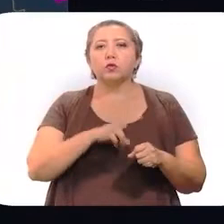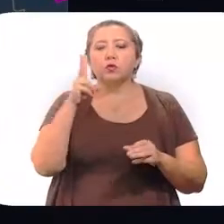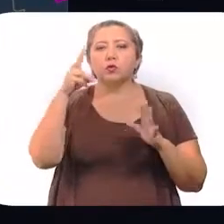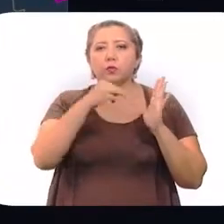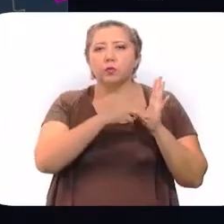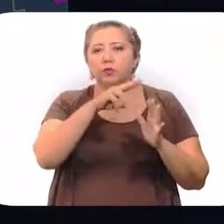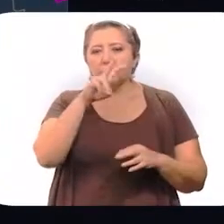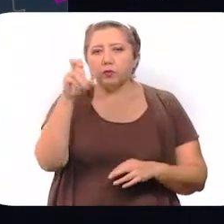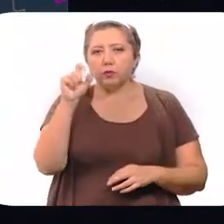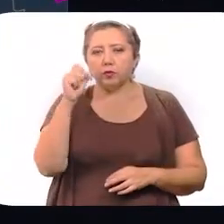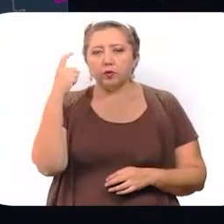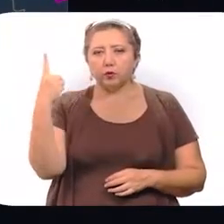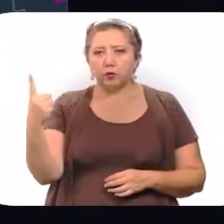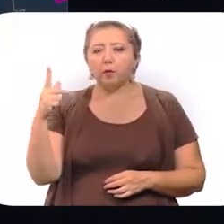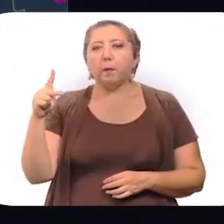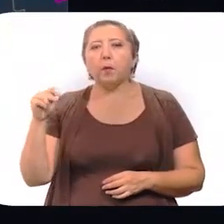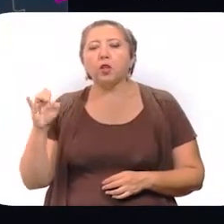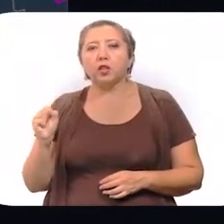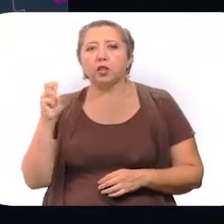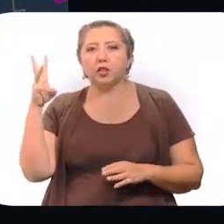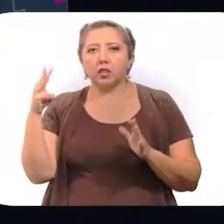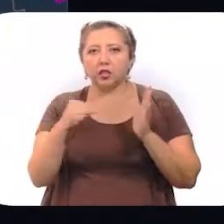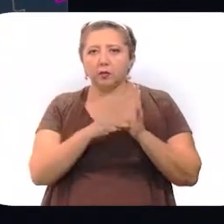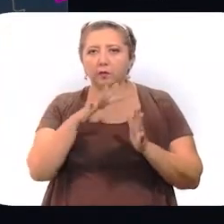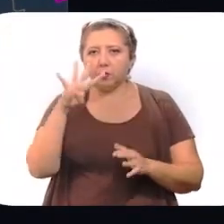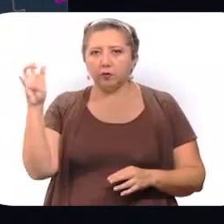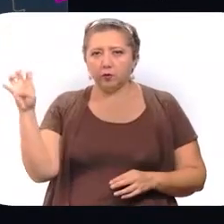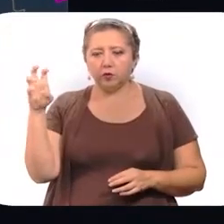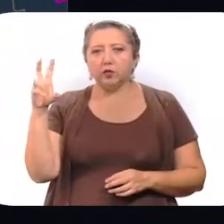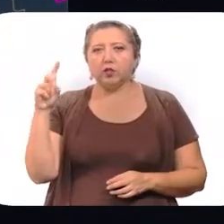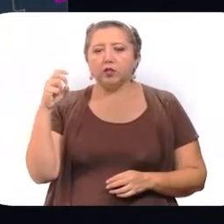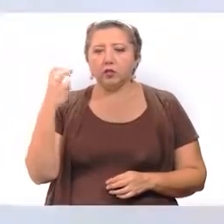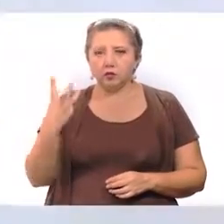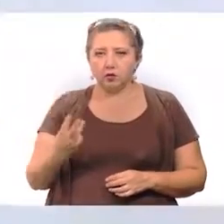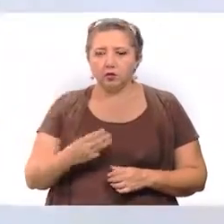2,221 y en la zona poniente 3,433.